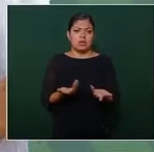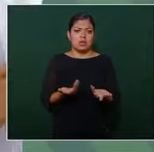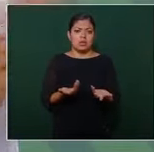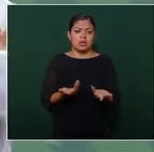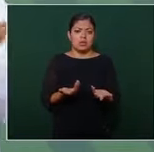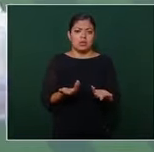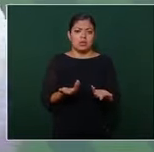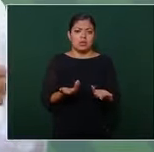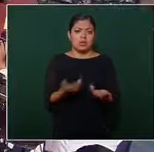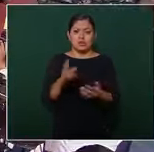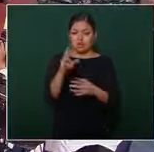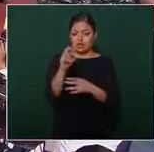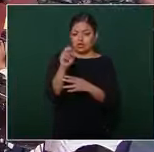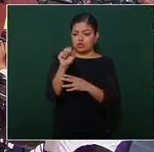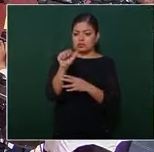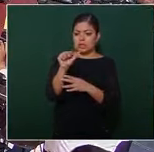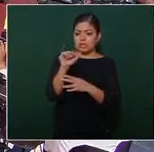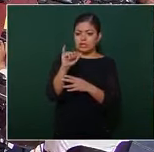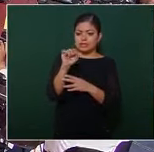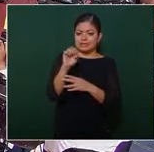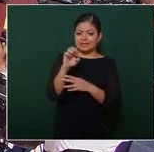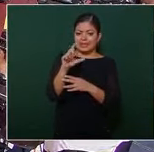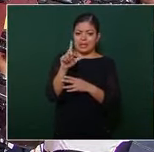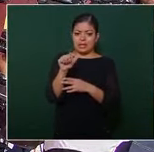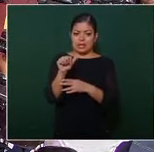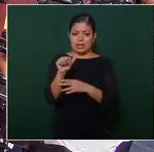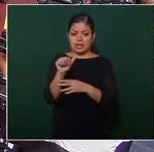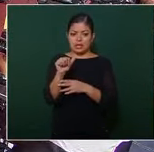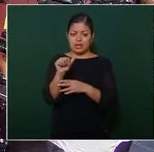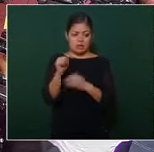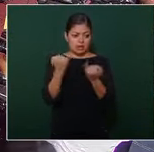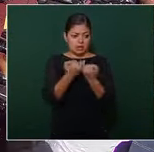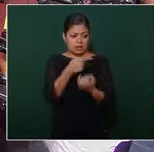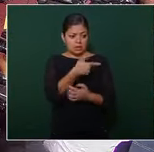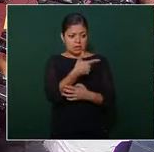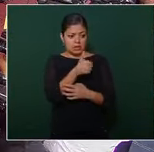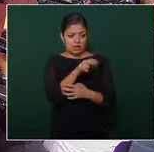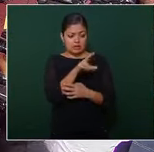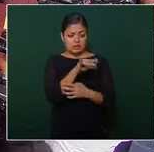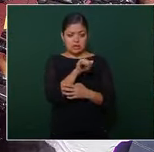Rosa Isela que García Luna? ¿qué?